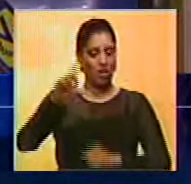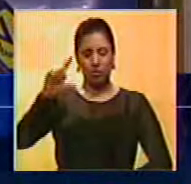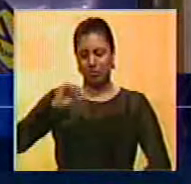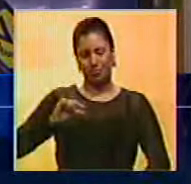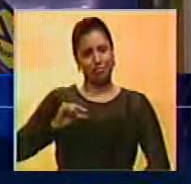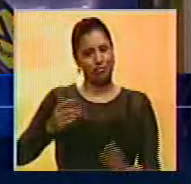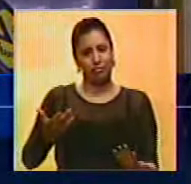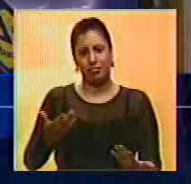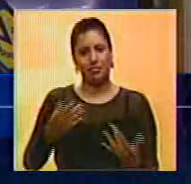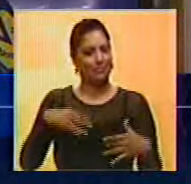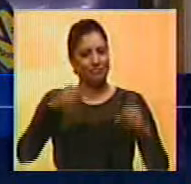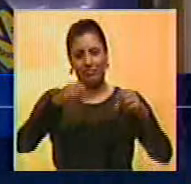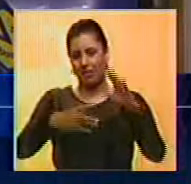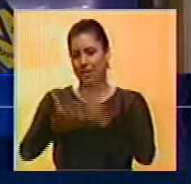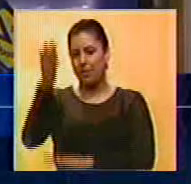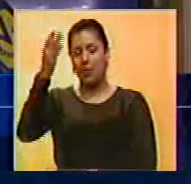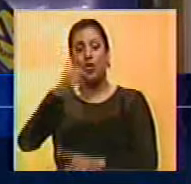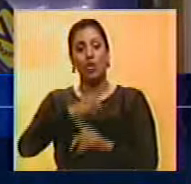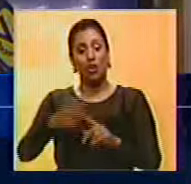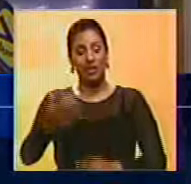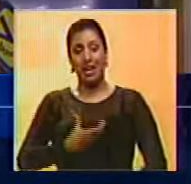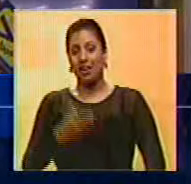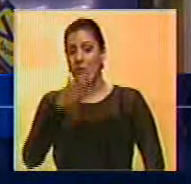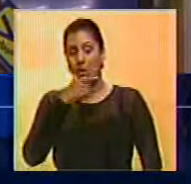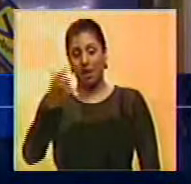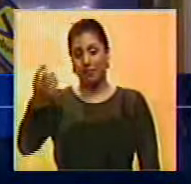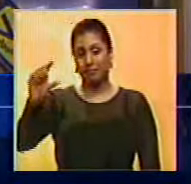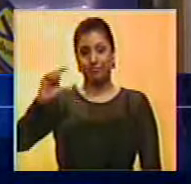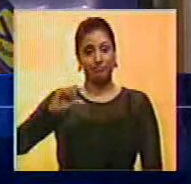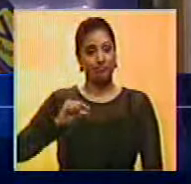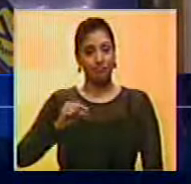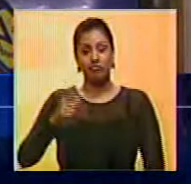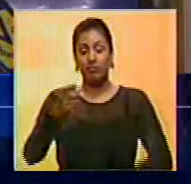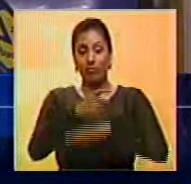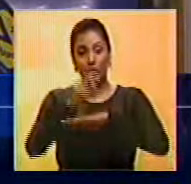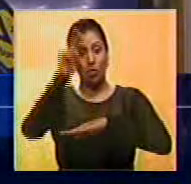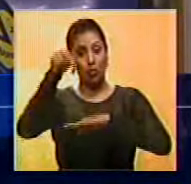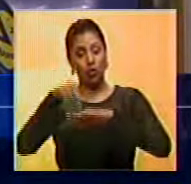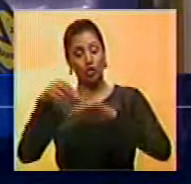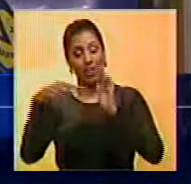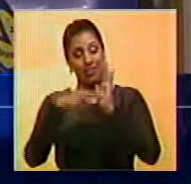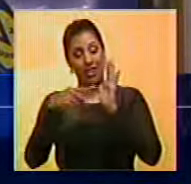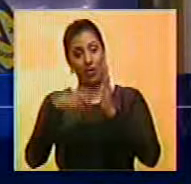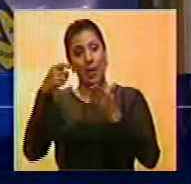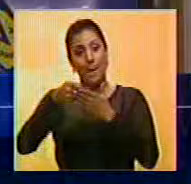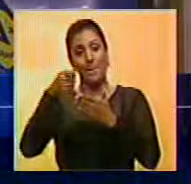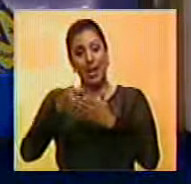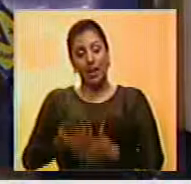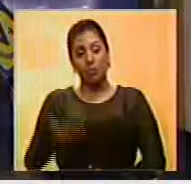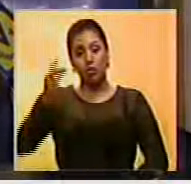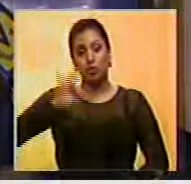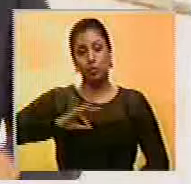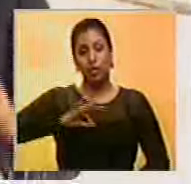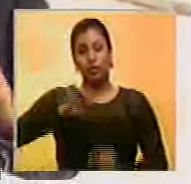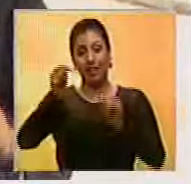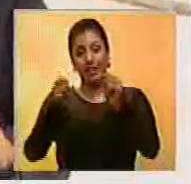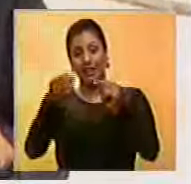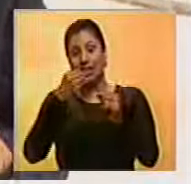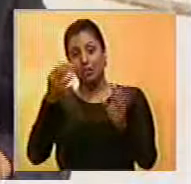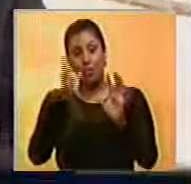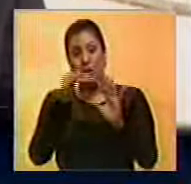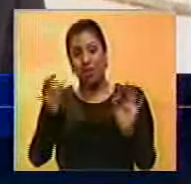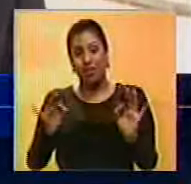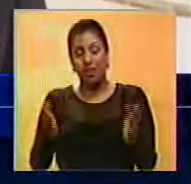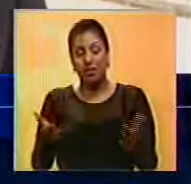alcanzan. En este momento, por ejemplo, las alcaldías no hemos recibido los recursos que el gobierno nacional nos adeuda para el pago de los aumentos de sueldo y los estatíquets. Vale